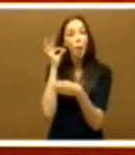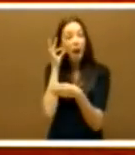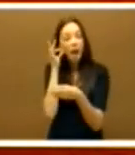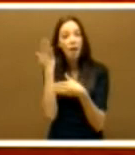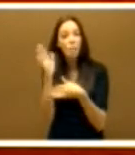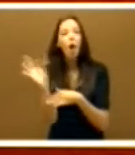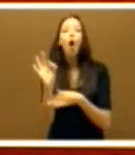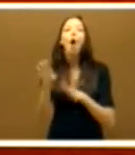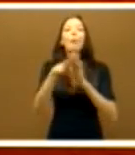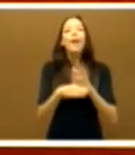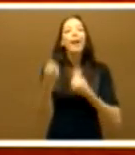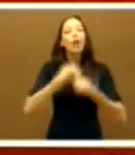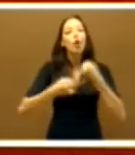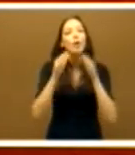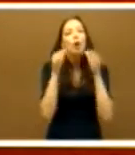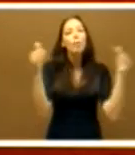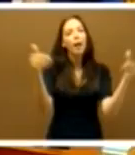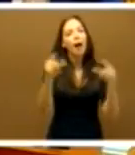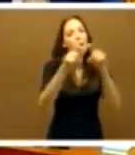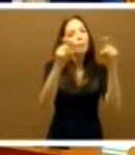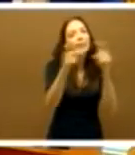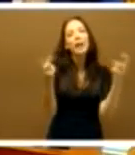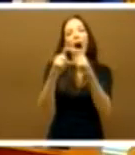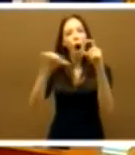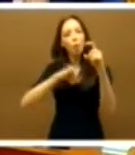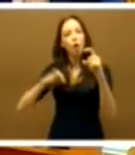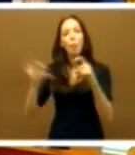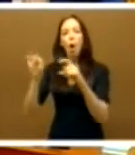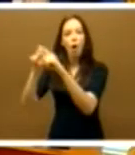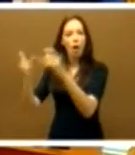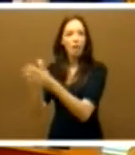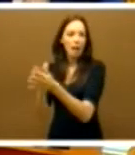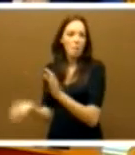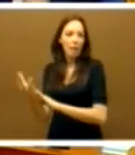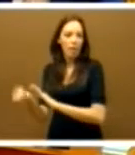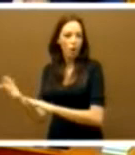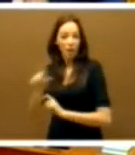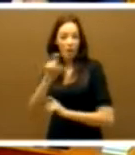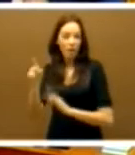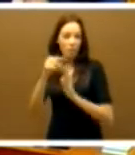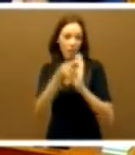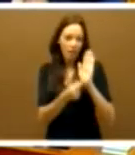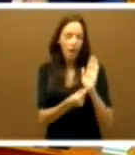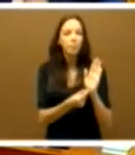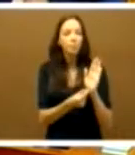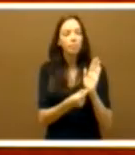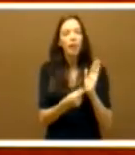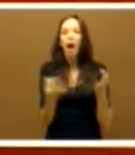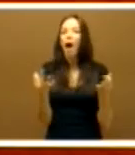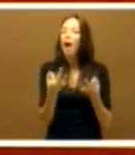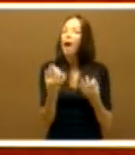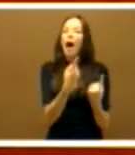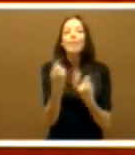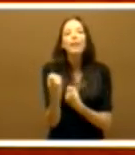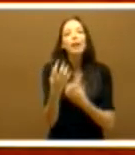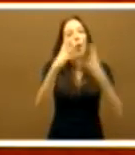destinados a empresas autónomos y emprendedores. Es necesario que el nuevo gobierno equilibre rápidamente sus cuentas que